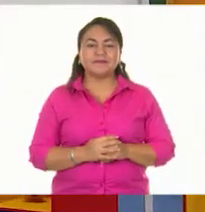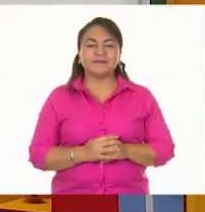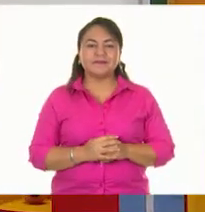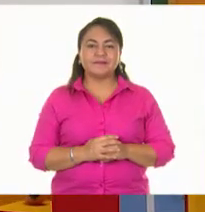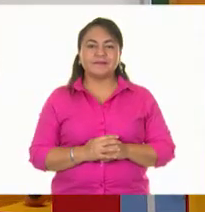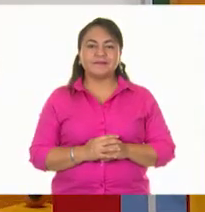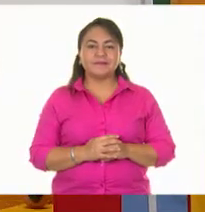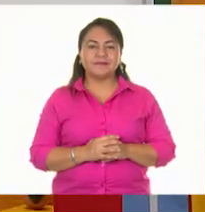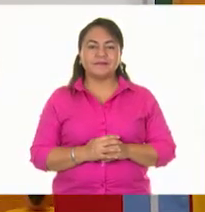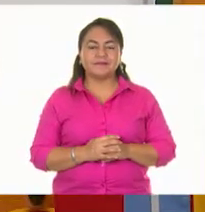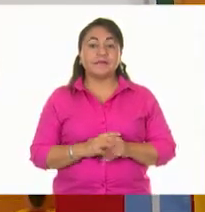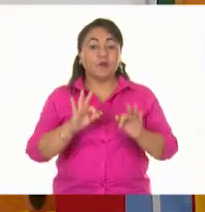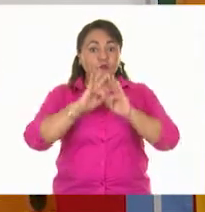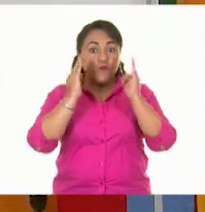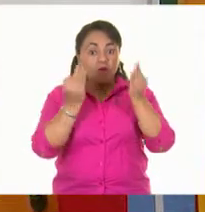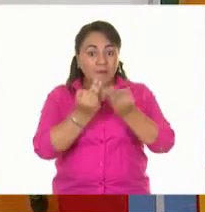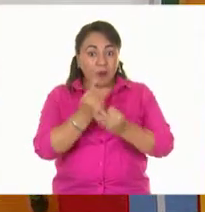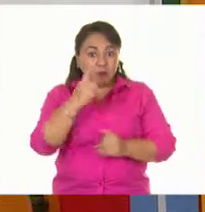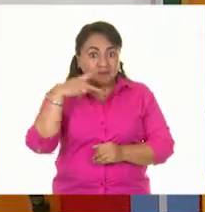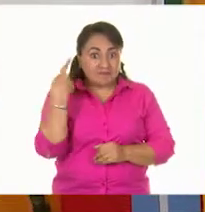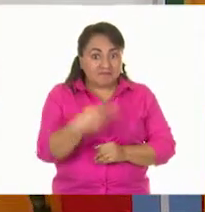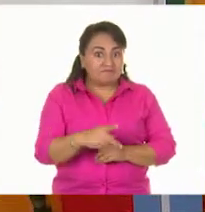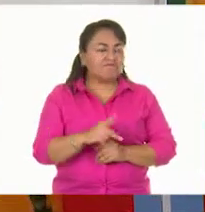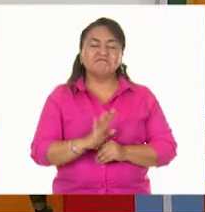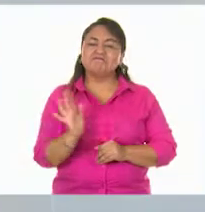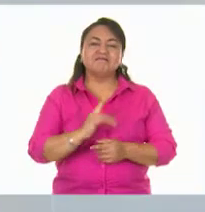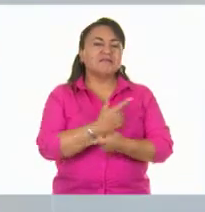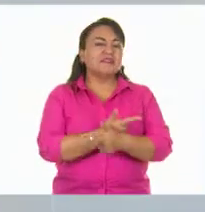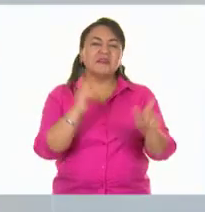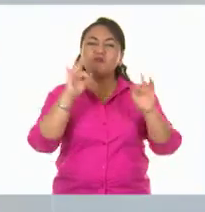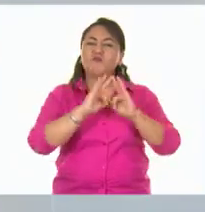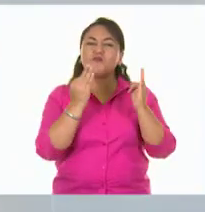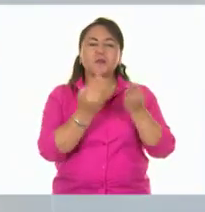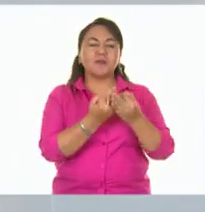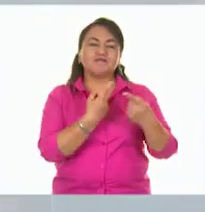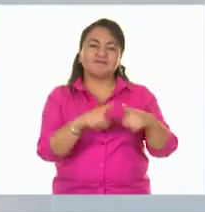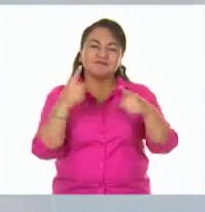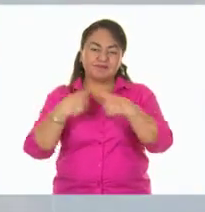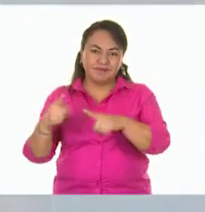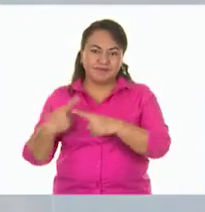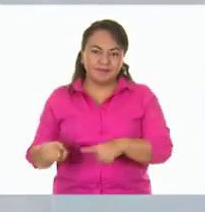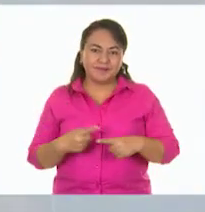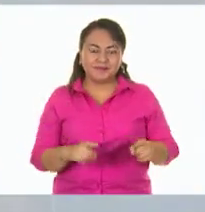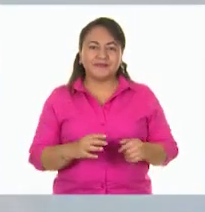no tienen forma definida. No